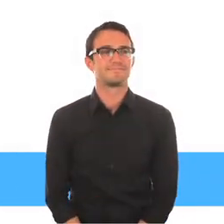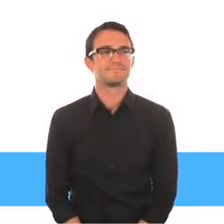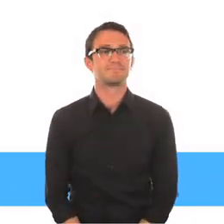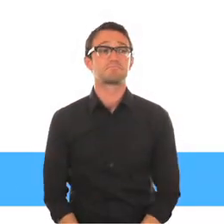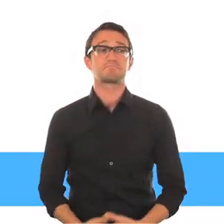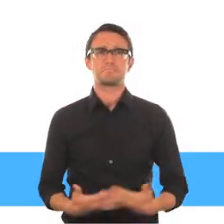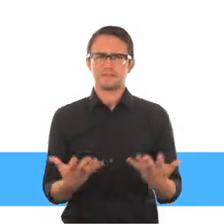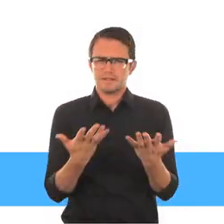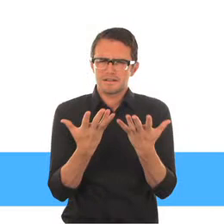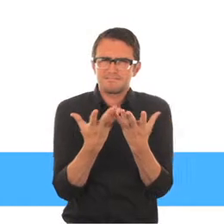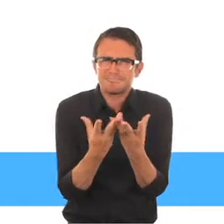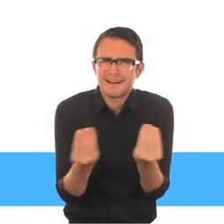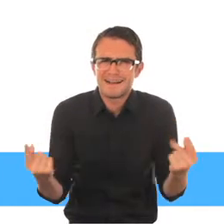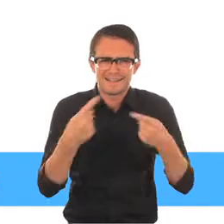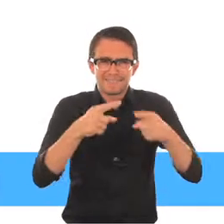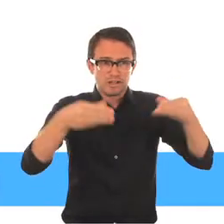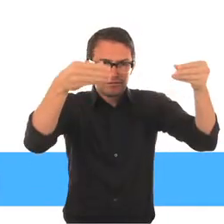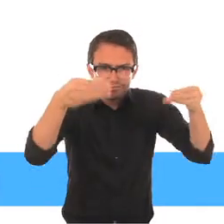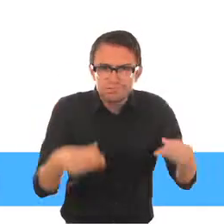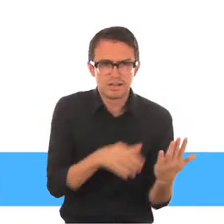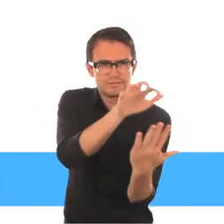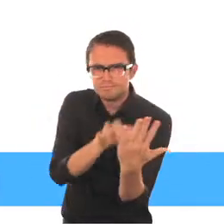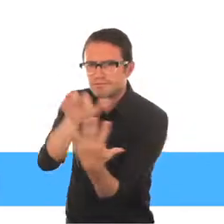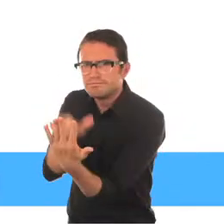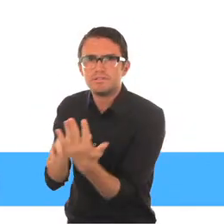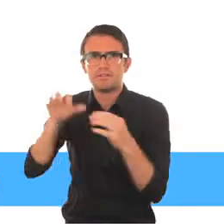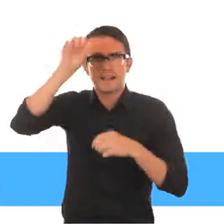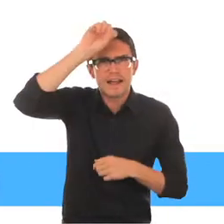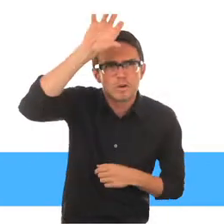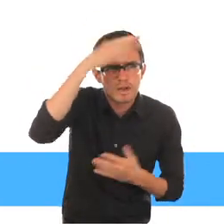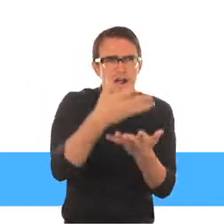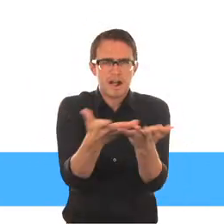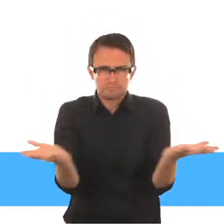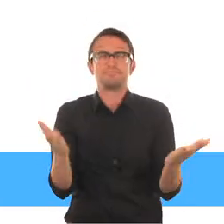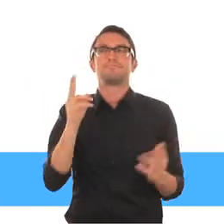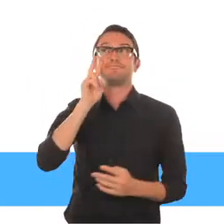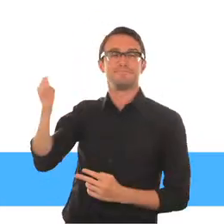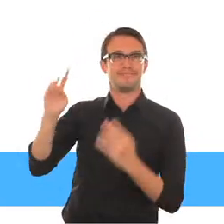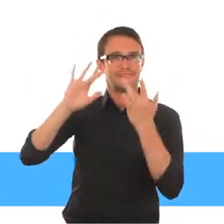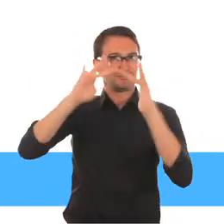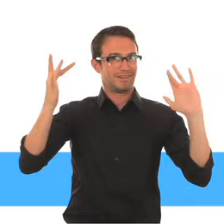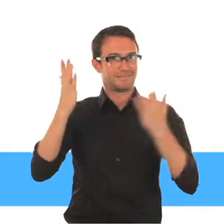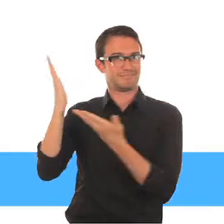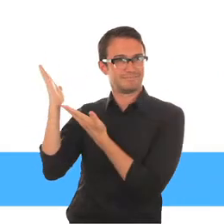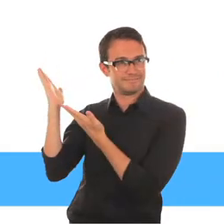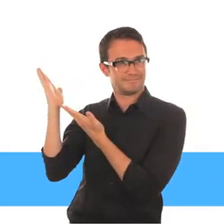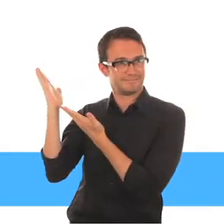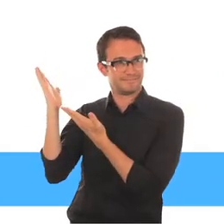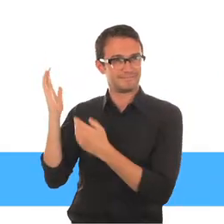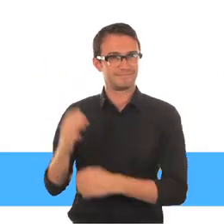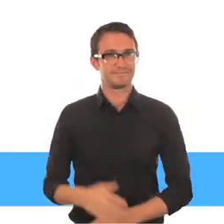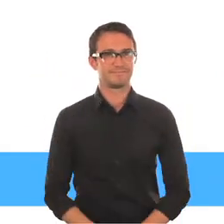Hay muchos recursos disponibles sobre discapacidad que pueden encontrarse en la sección de recursos de este módulo O en nuestro sitio